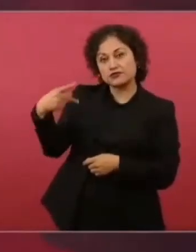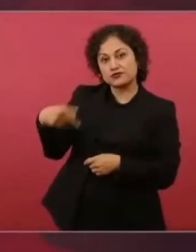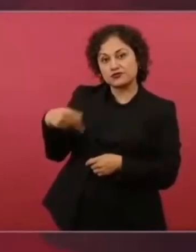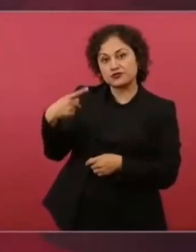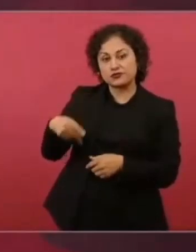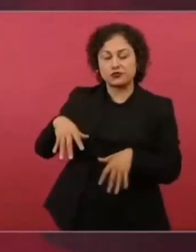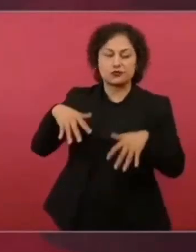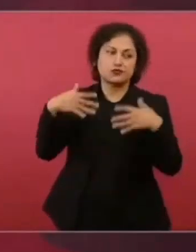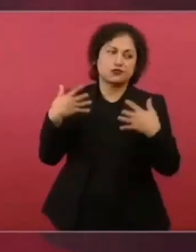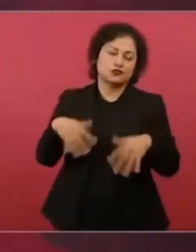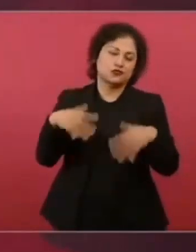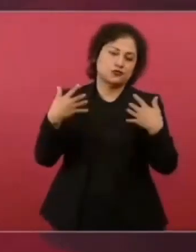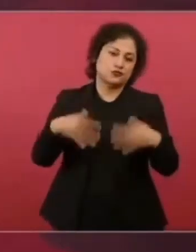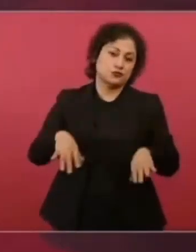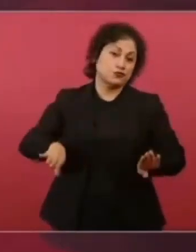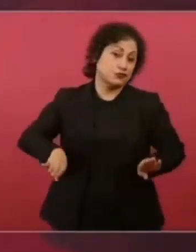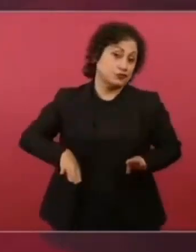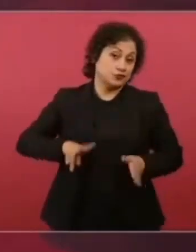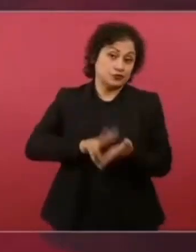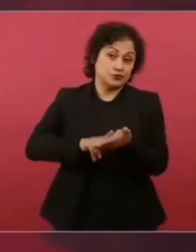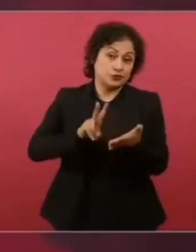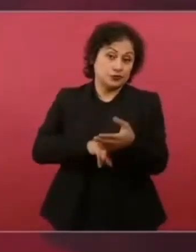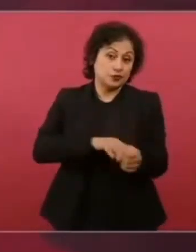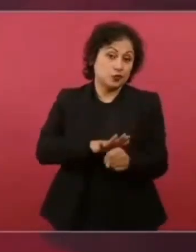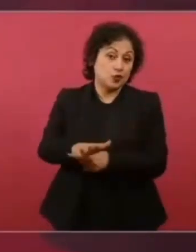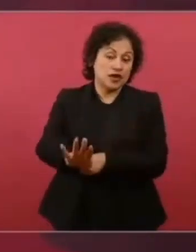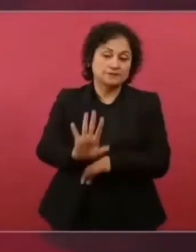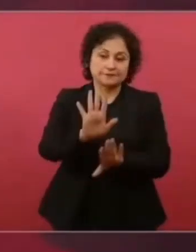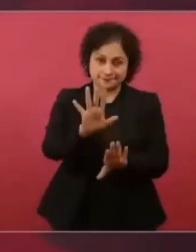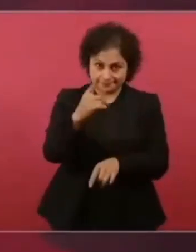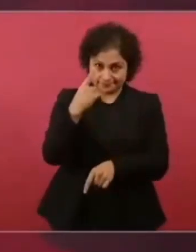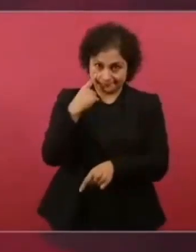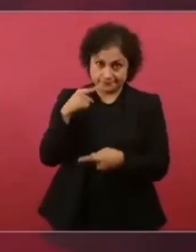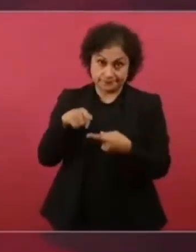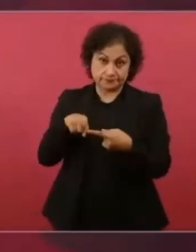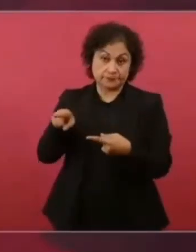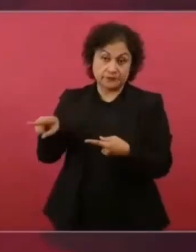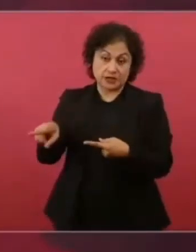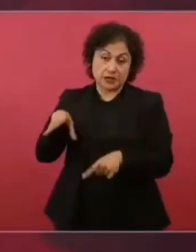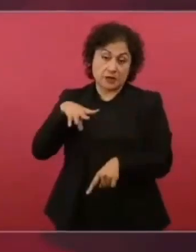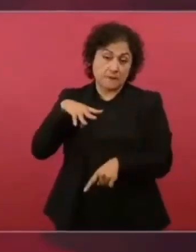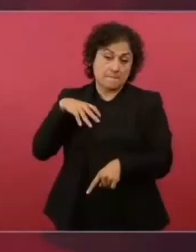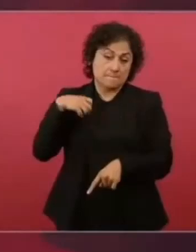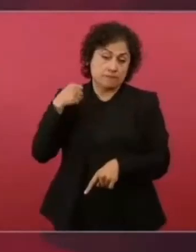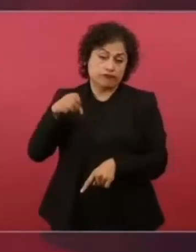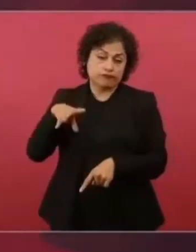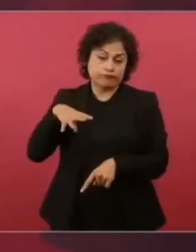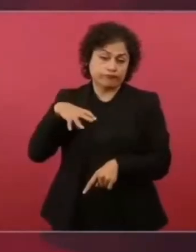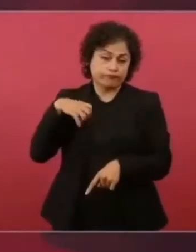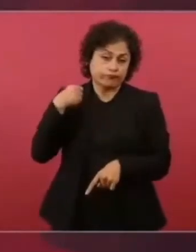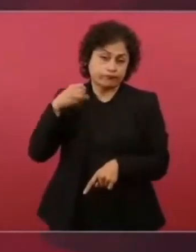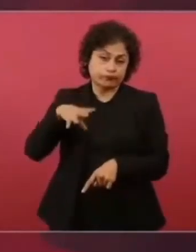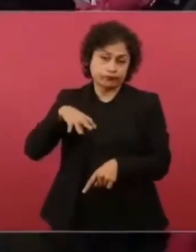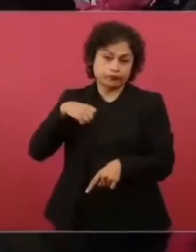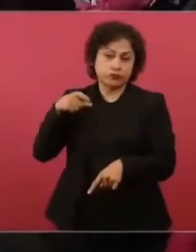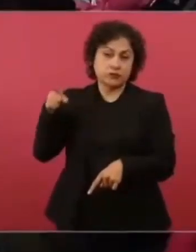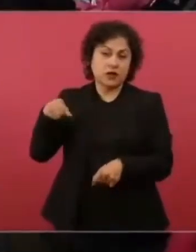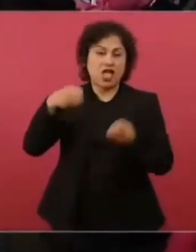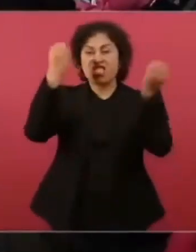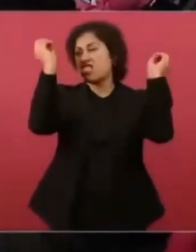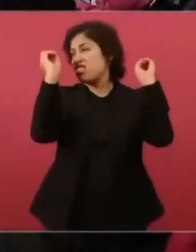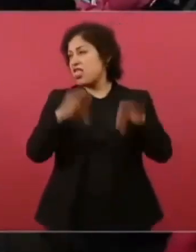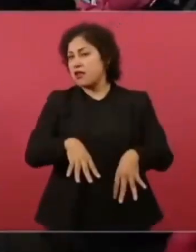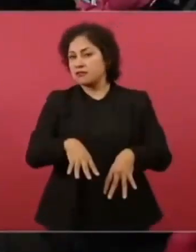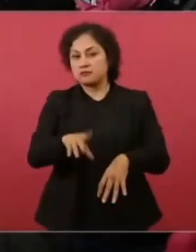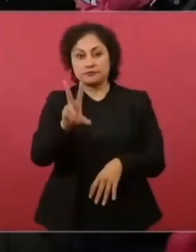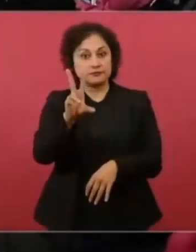primero porque era muy perseverante nunca perdía la fe en la